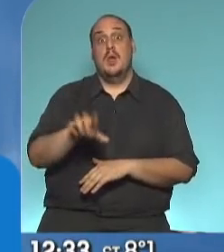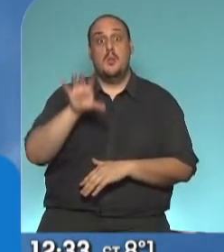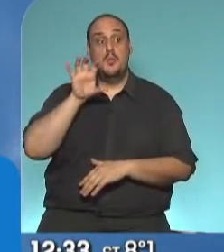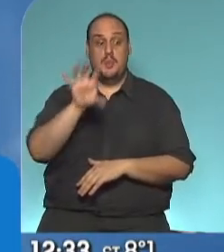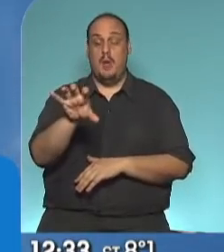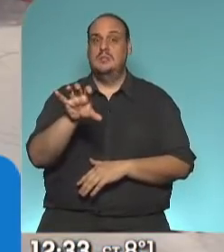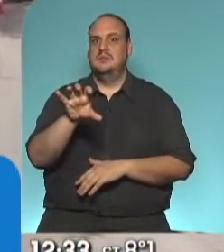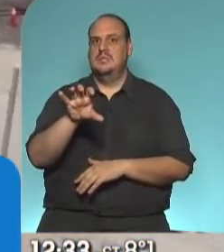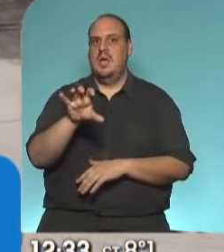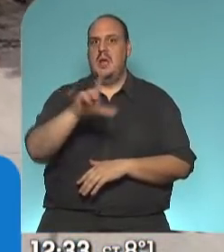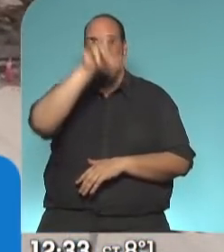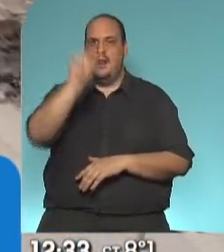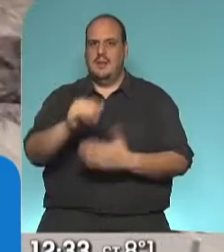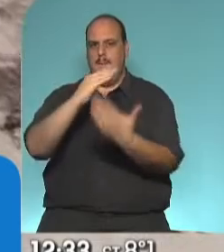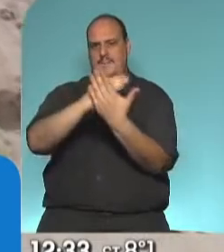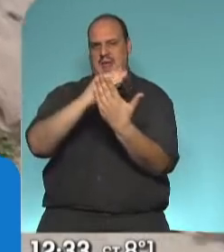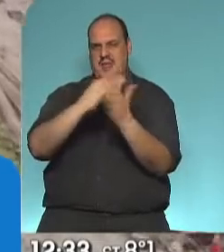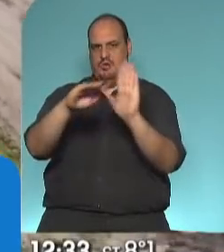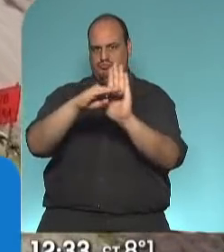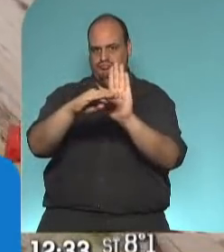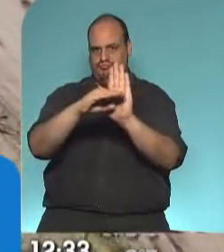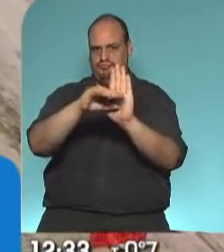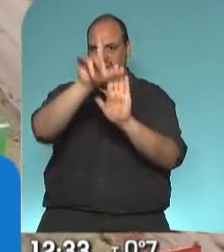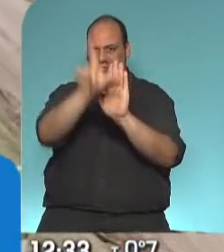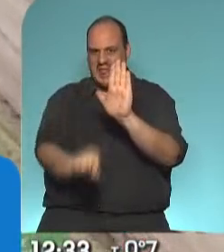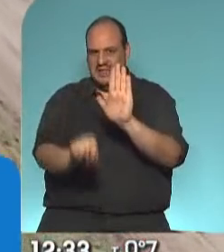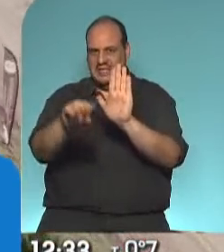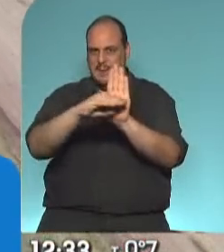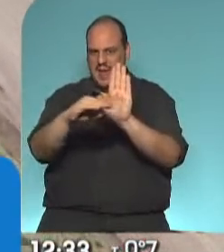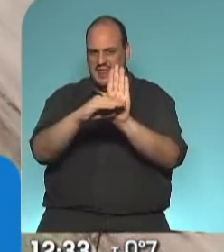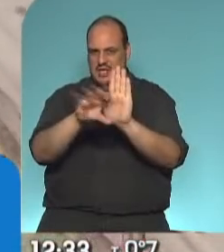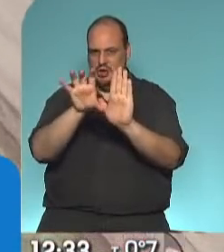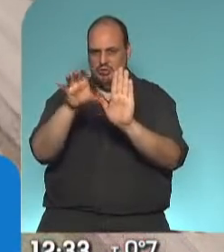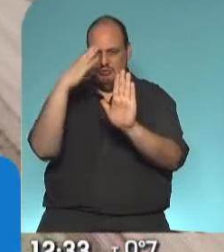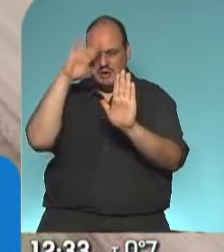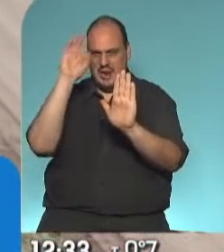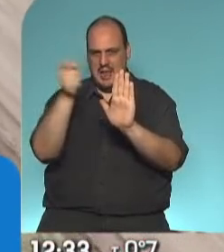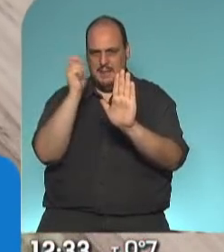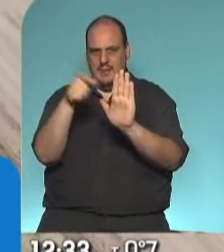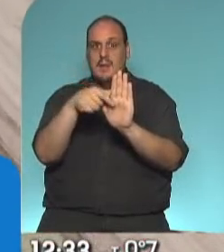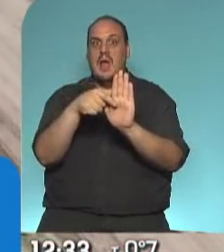central, una provincia que es necesaria transcurrir, transuntar sus rutas para